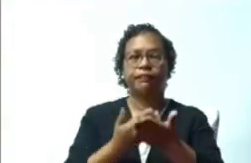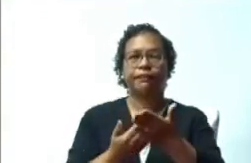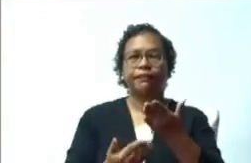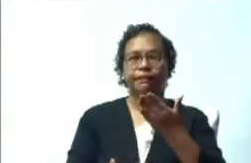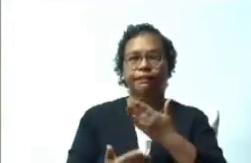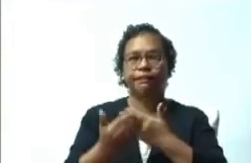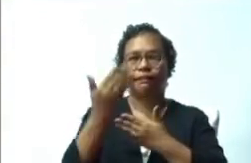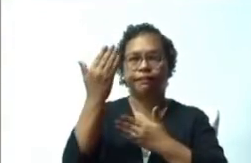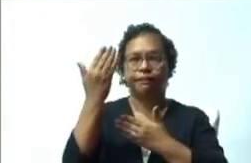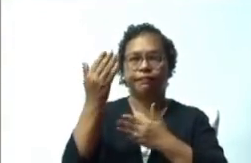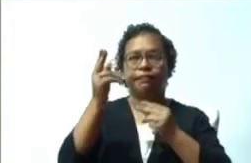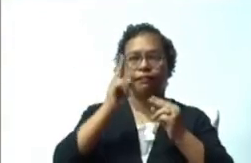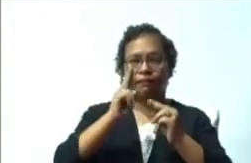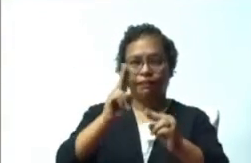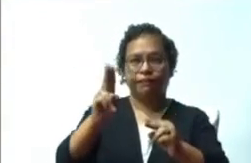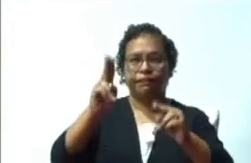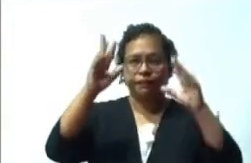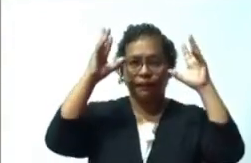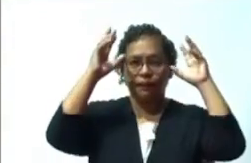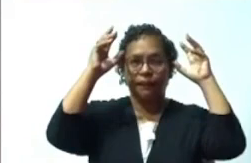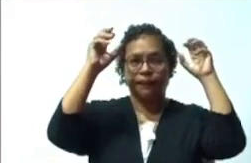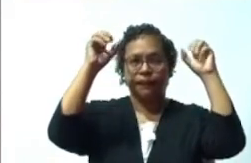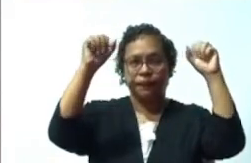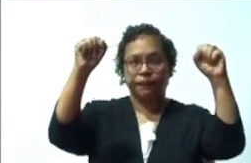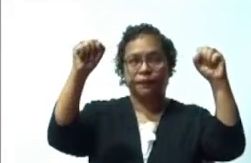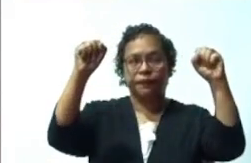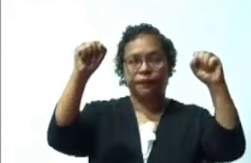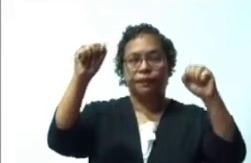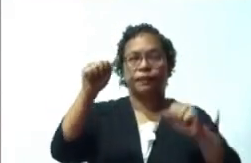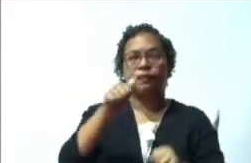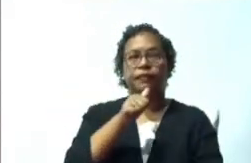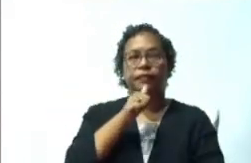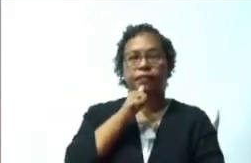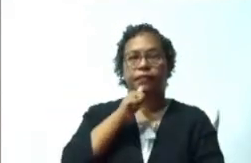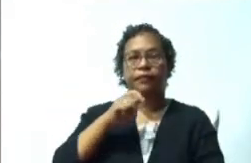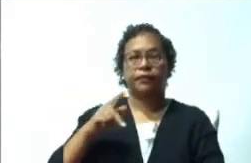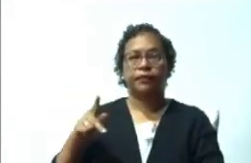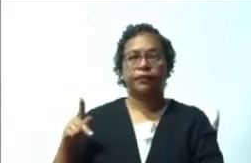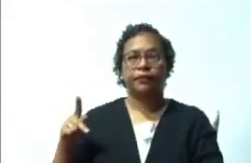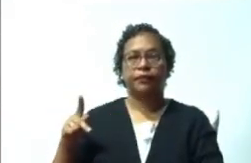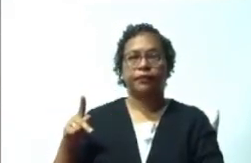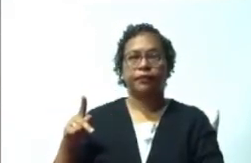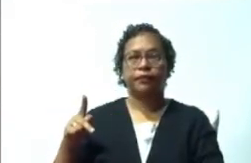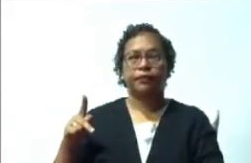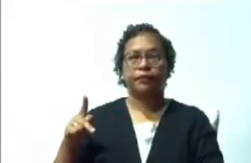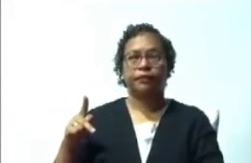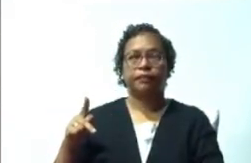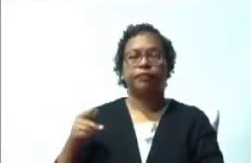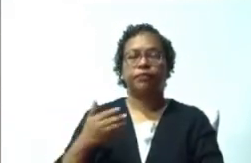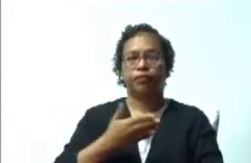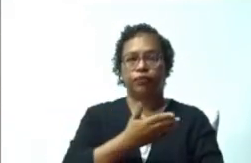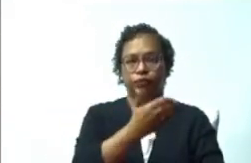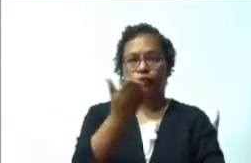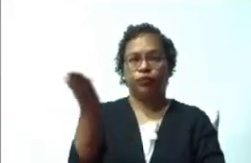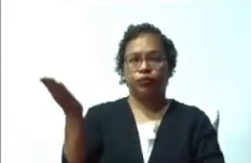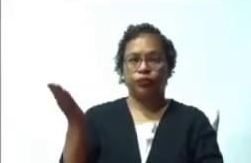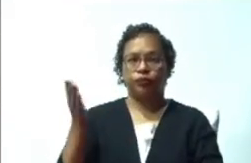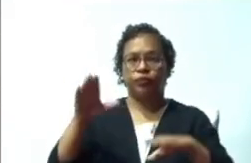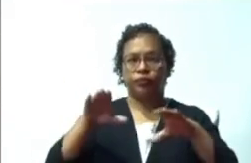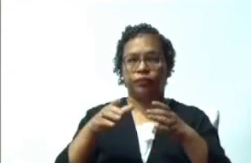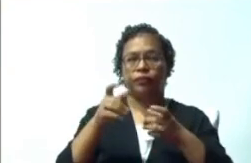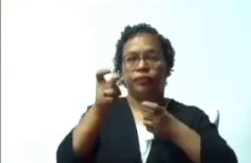honorable presidente Alfredo Pacheco y demás miembros del juez del directivo.